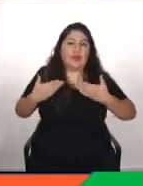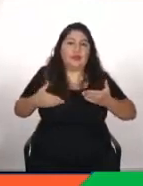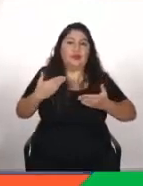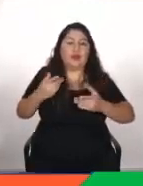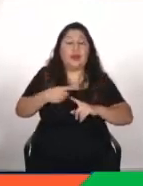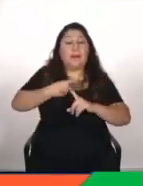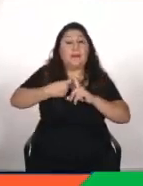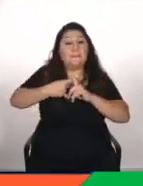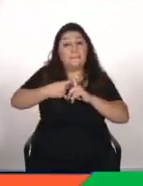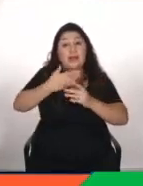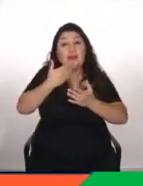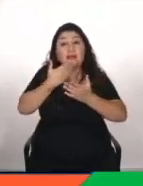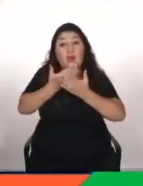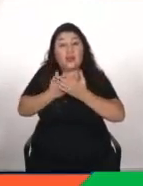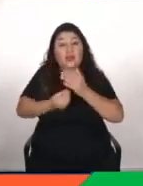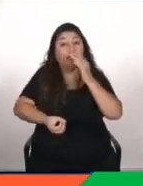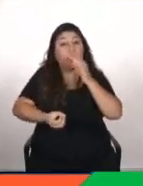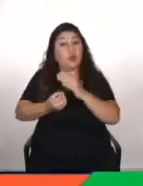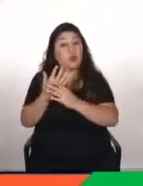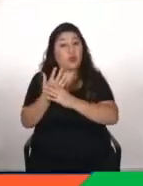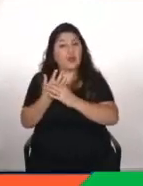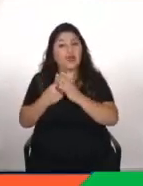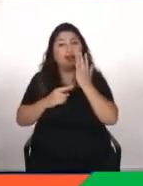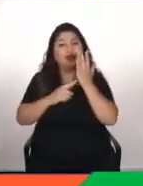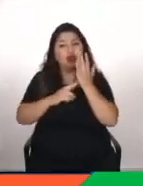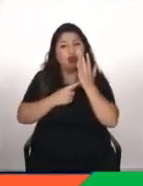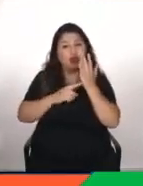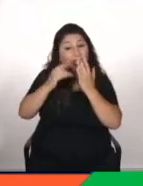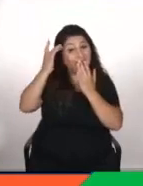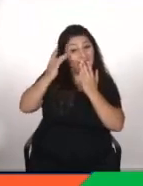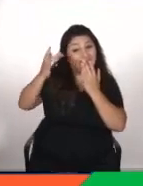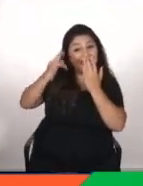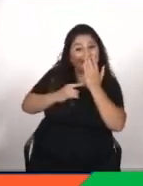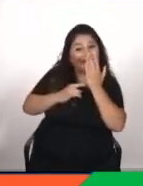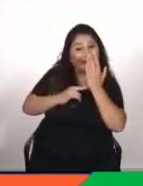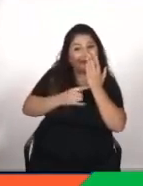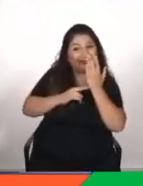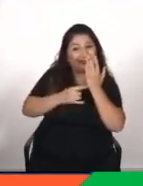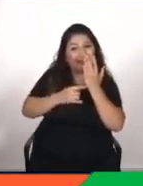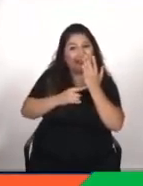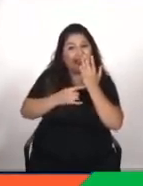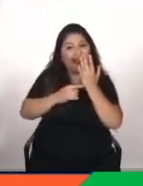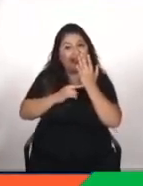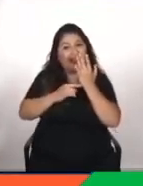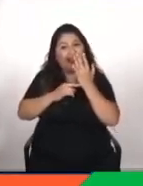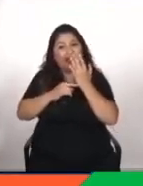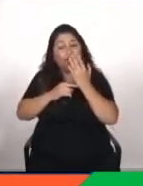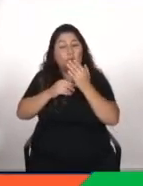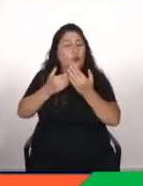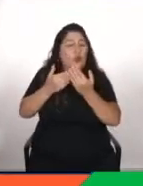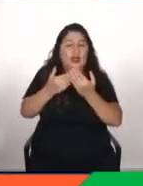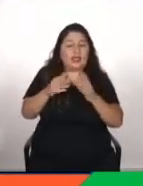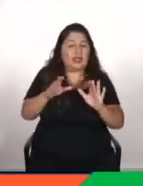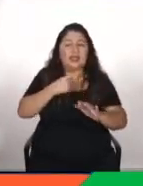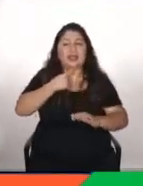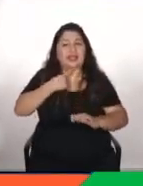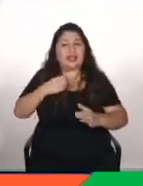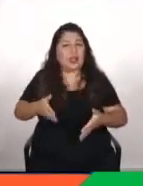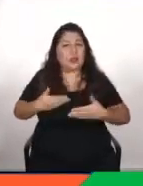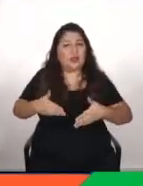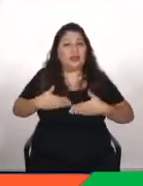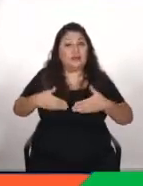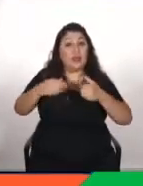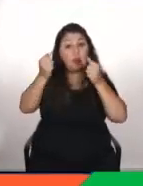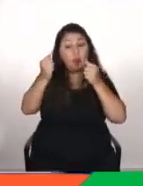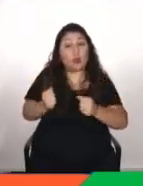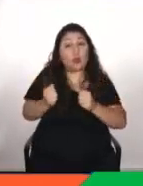ves que llega esta nueva tecnología que es la inteligencia artificial y que realmente cualquier persona cualquier chaval que esté interesado que esté motivado puede empezar